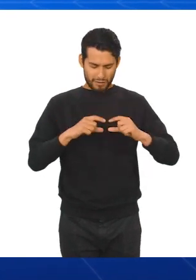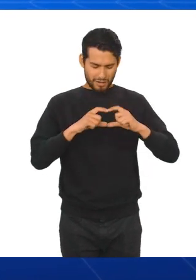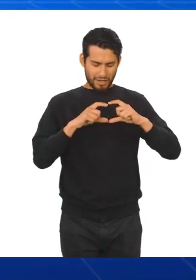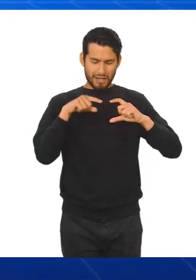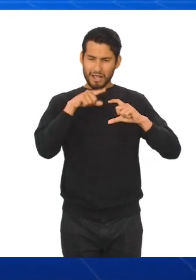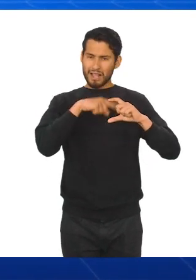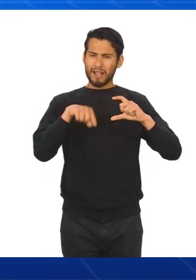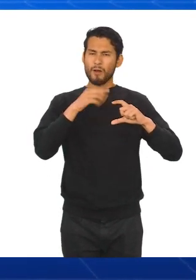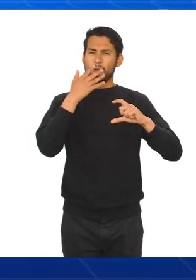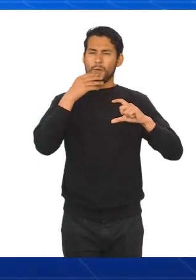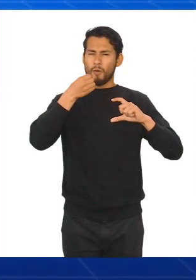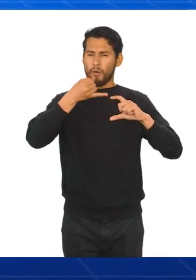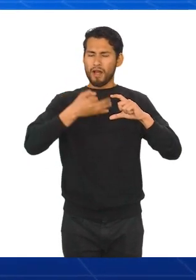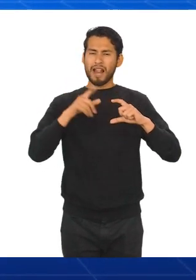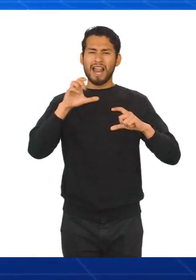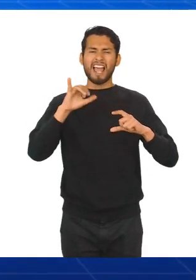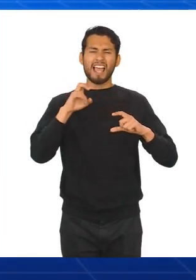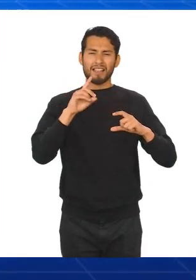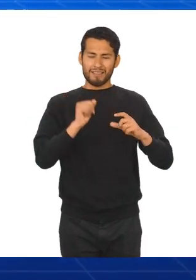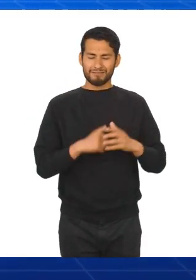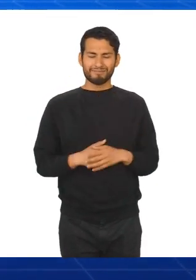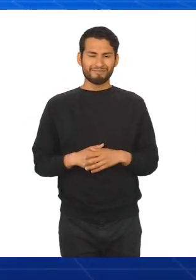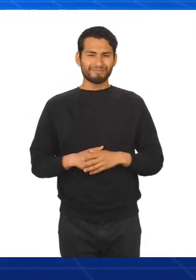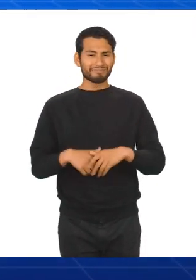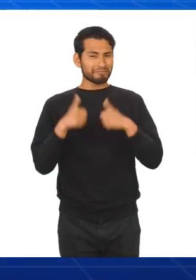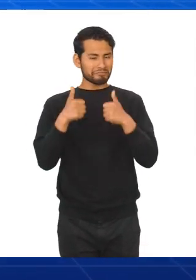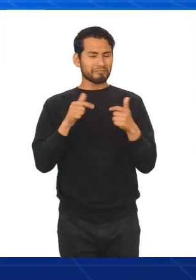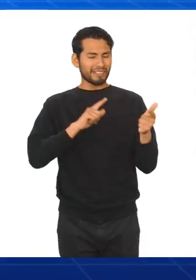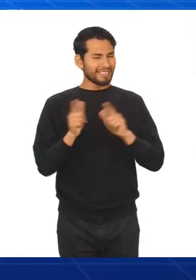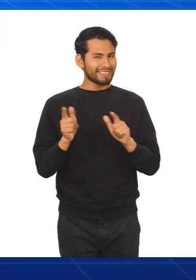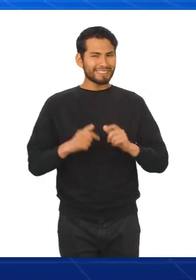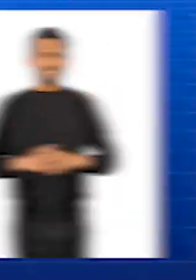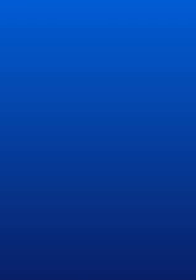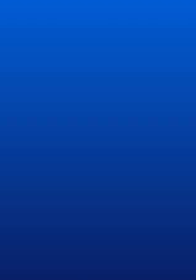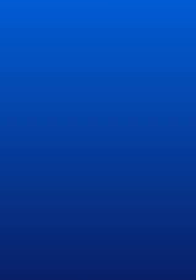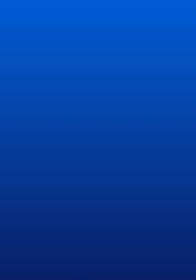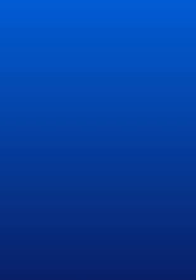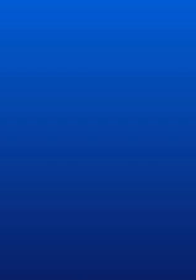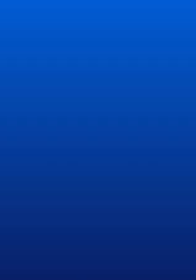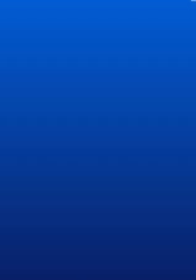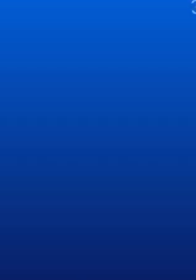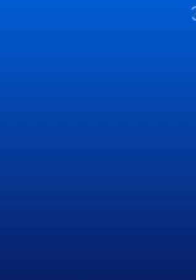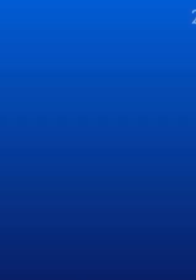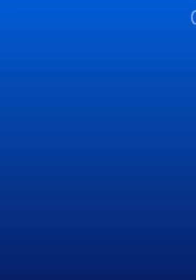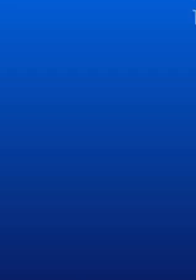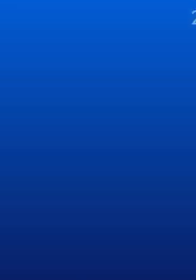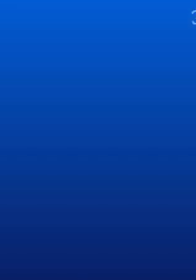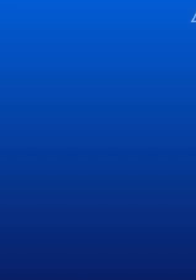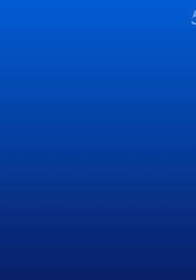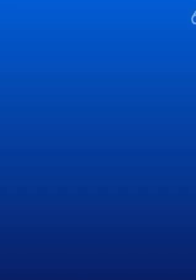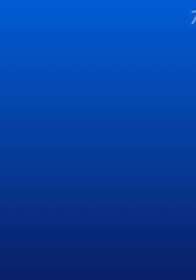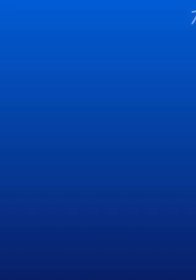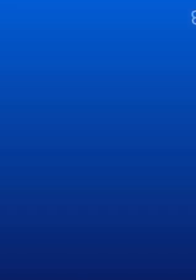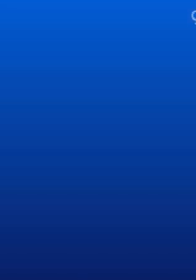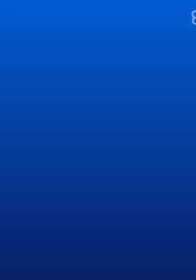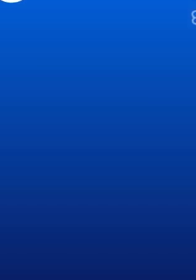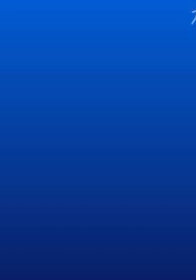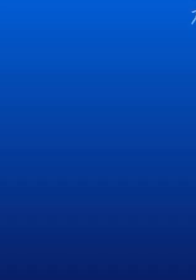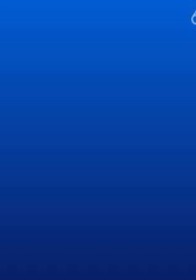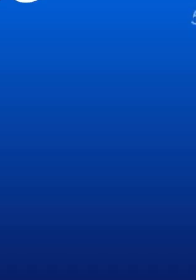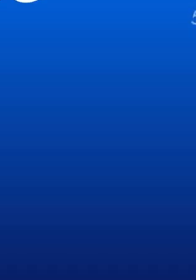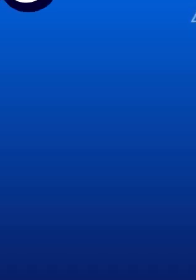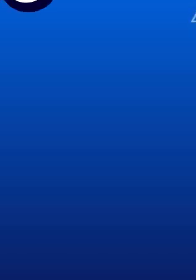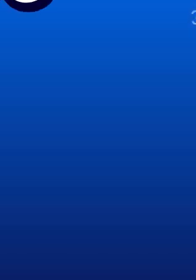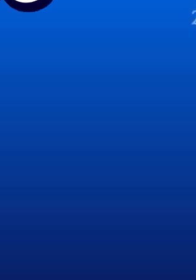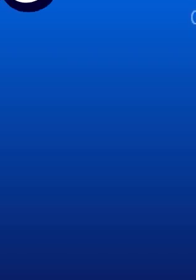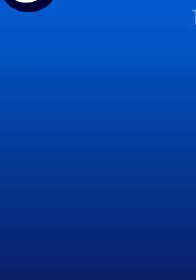elabora una leyenda. Ahora sí, estamos listos. ¡Sí! ¡Sí! Gracias por ver